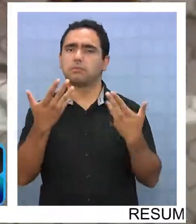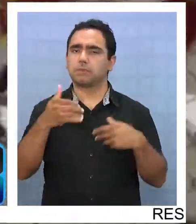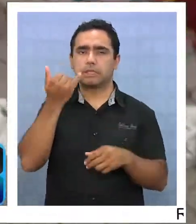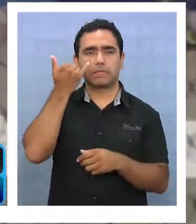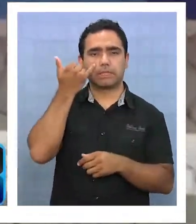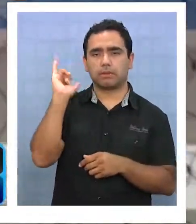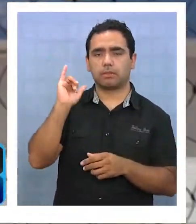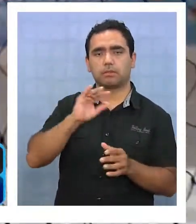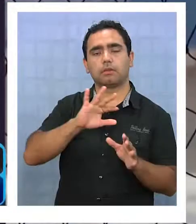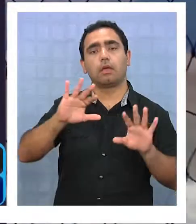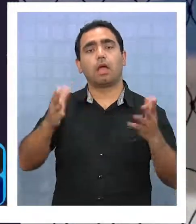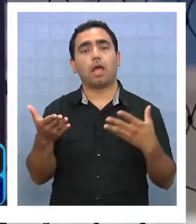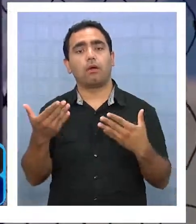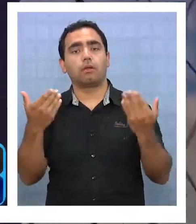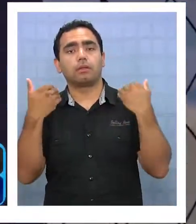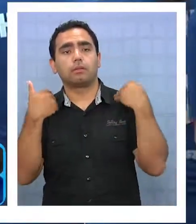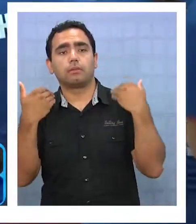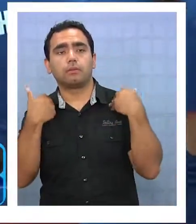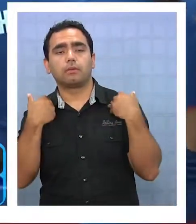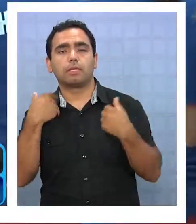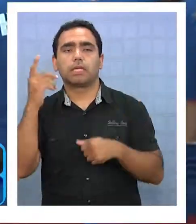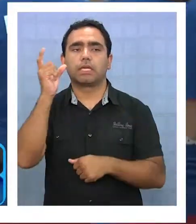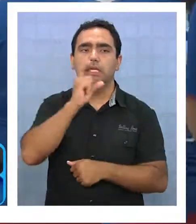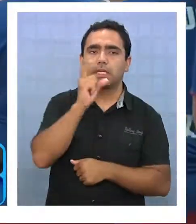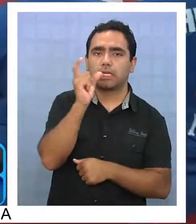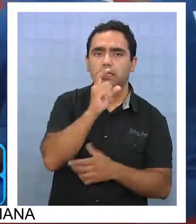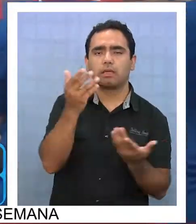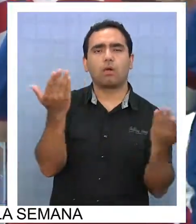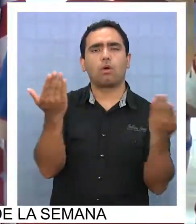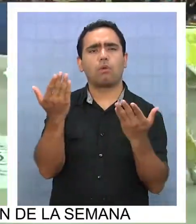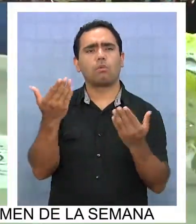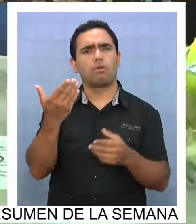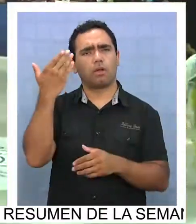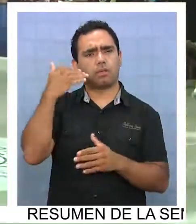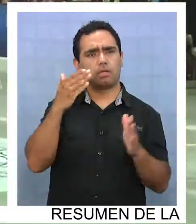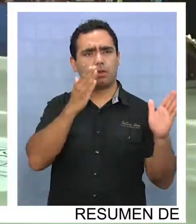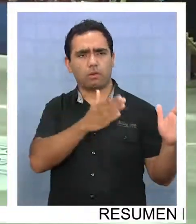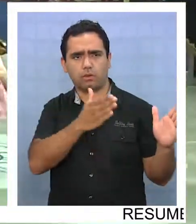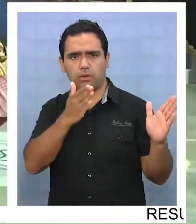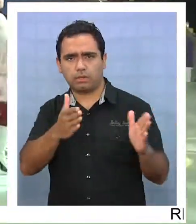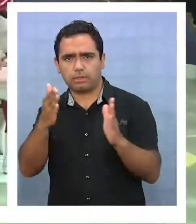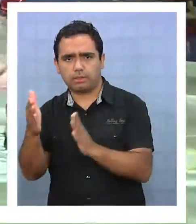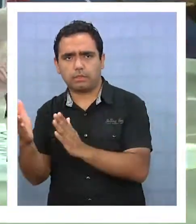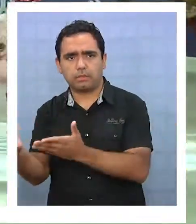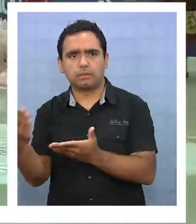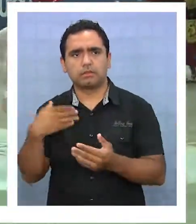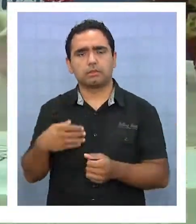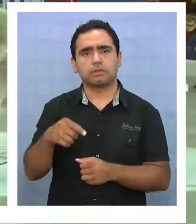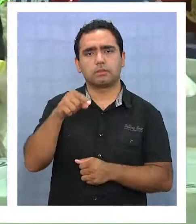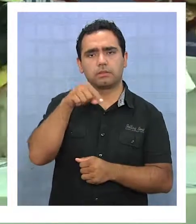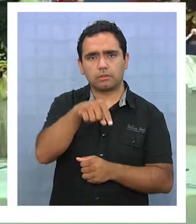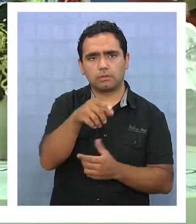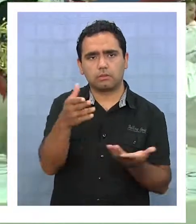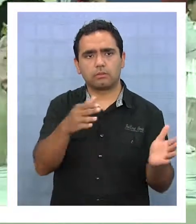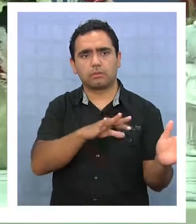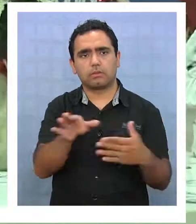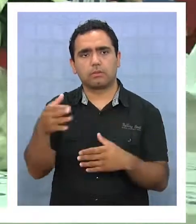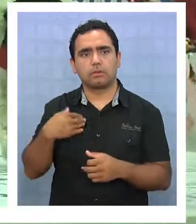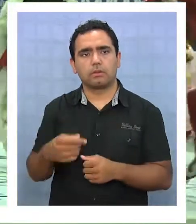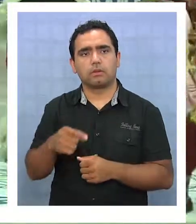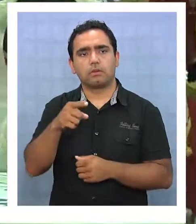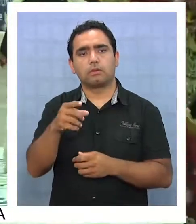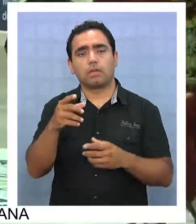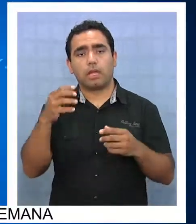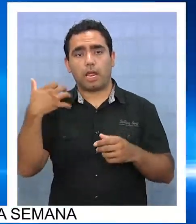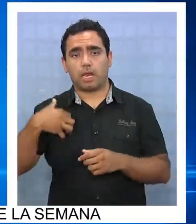es lo extra deportivo y las críticas internacionales contra la organización que estallaron a solo días de terminada la cita planetaria. Medios